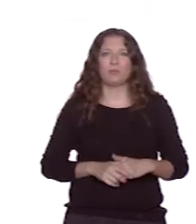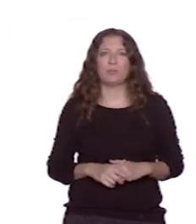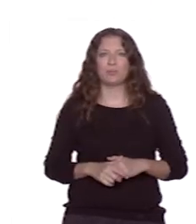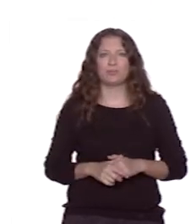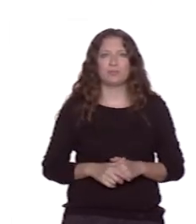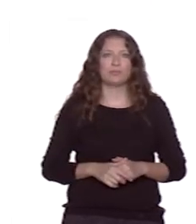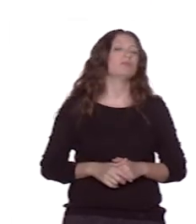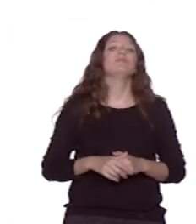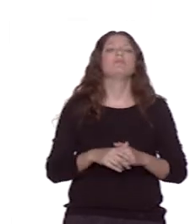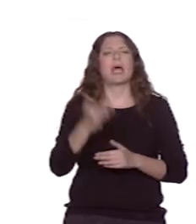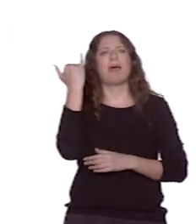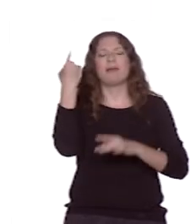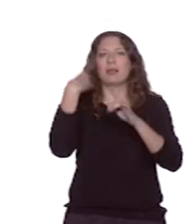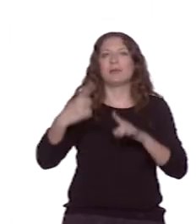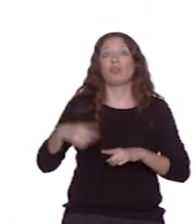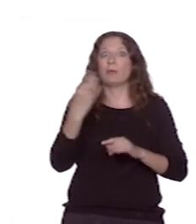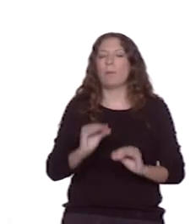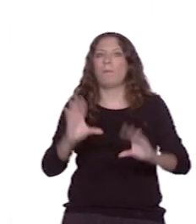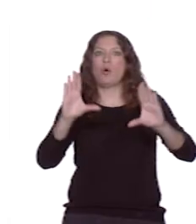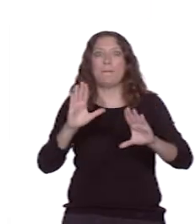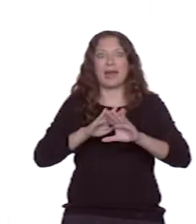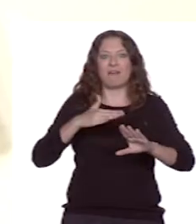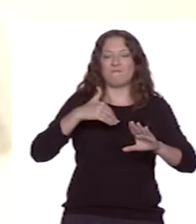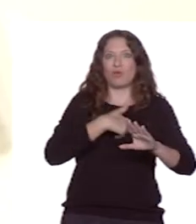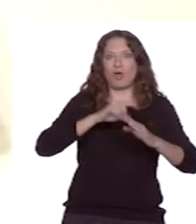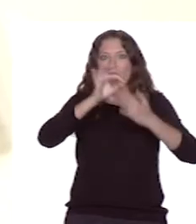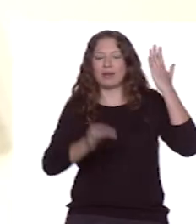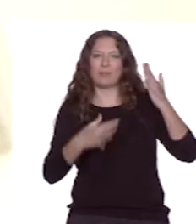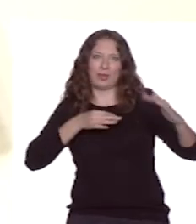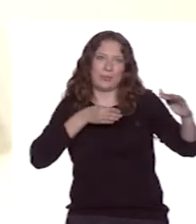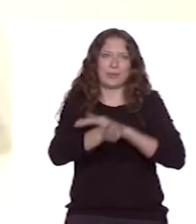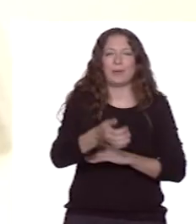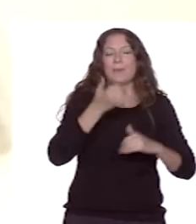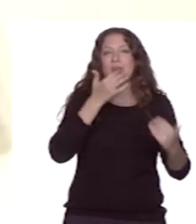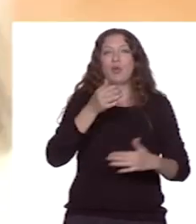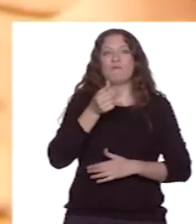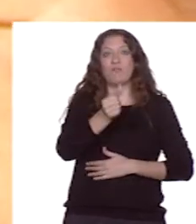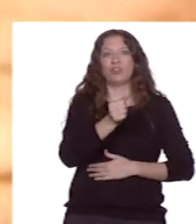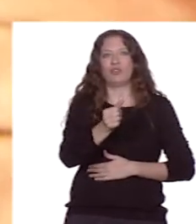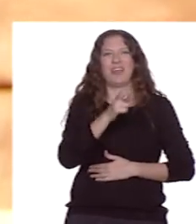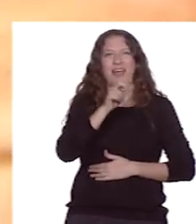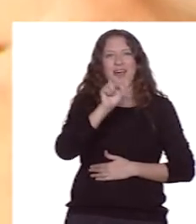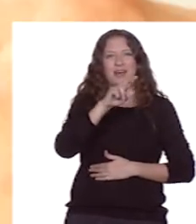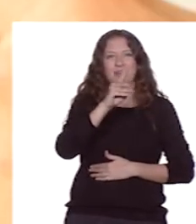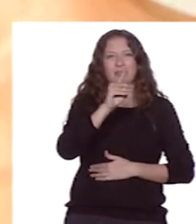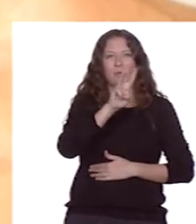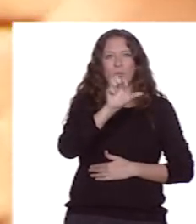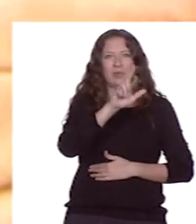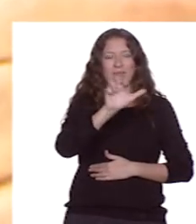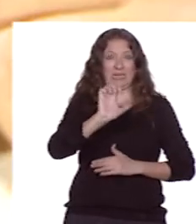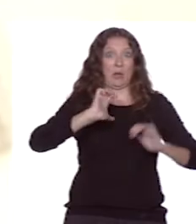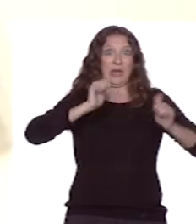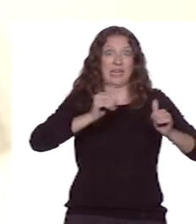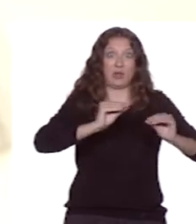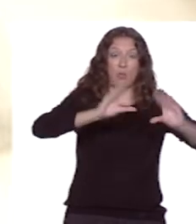que debemos accionar para acceder a las distintas funciones, como por ejemplo, el botón hardware de inicio o los